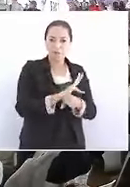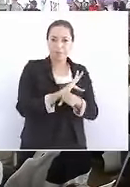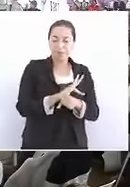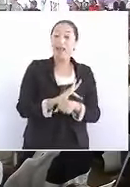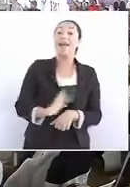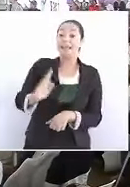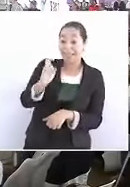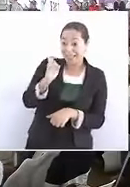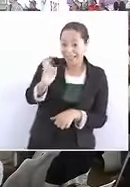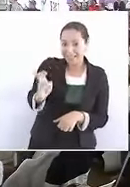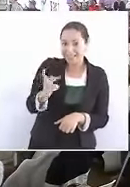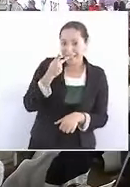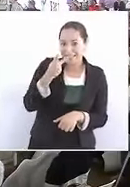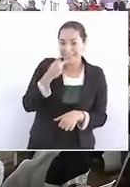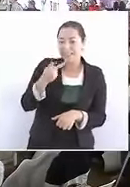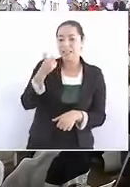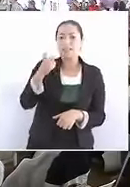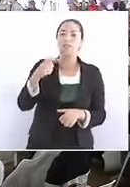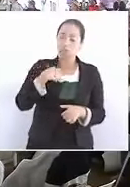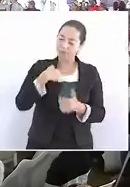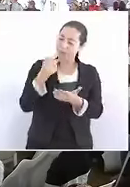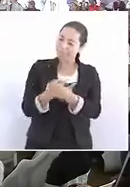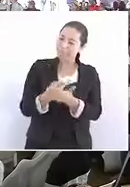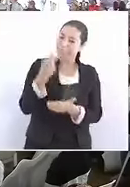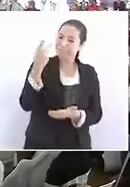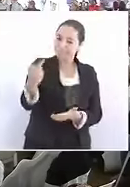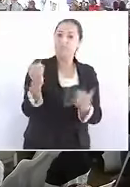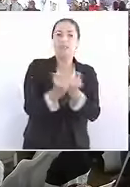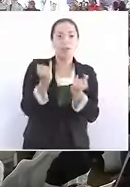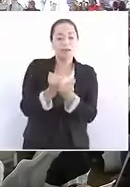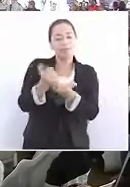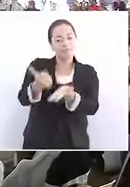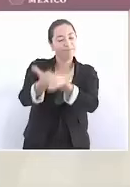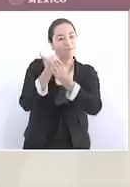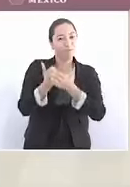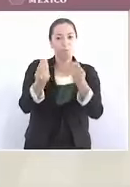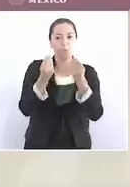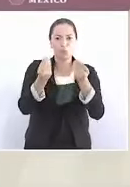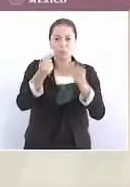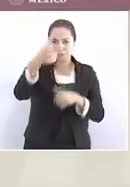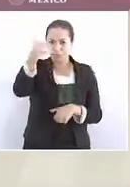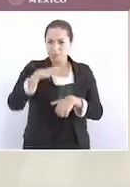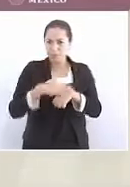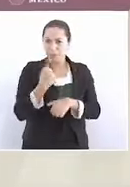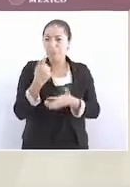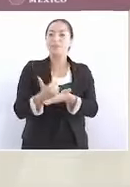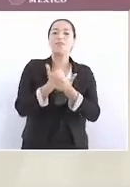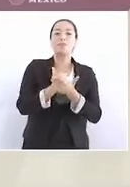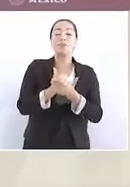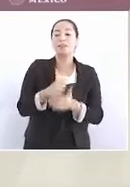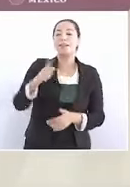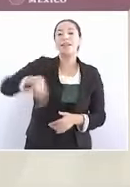su premio, que nos han ayudado muchísimo. ¿Saben por qué nos ayudan? Porque piensan